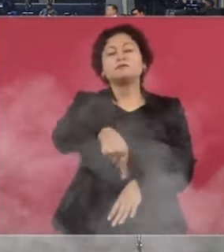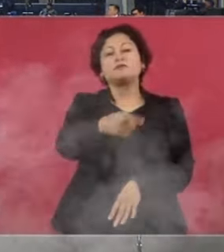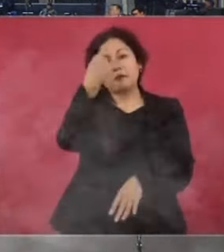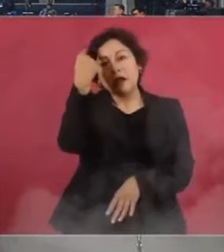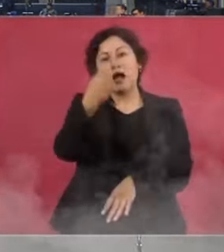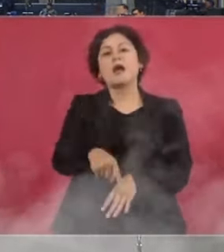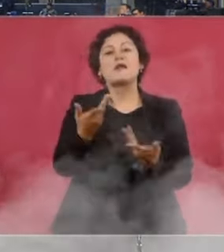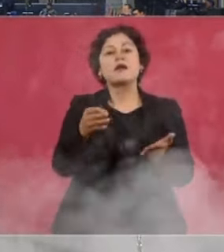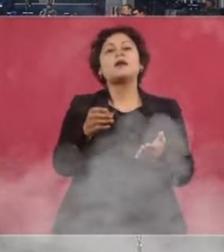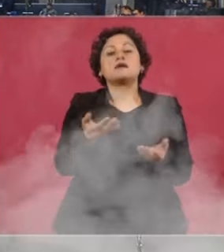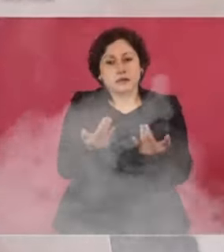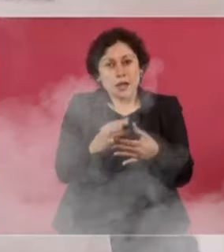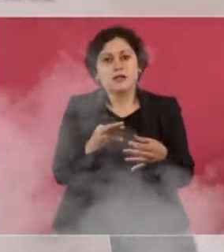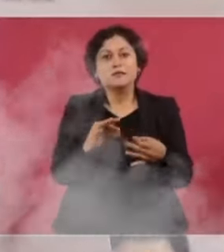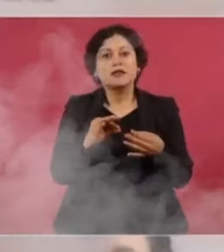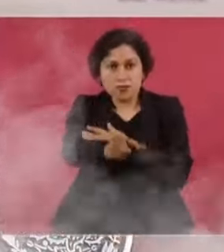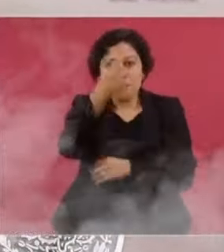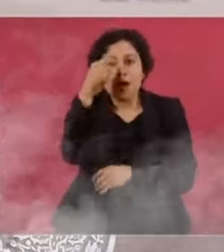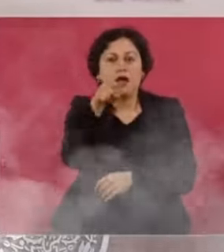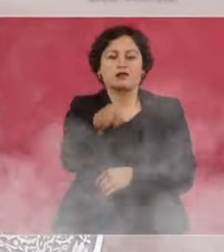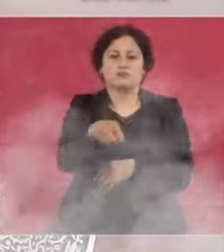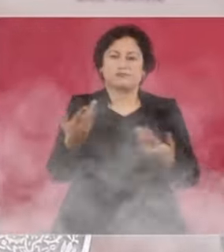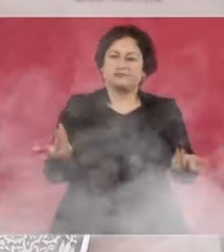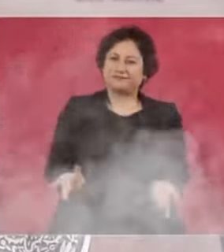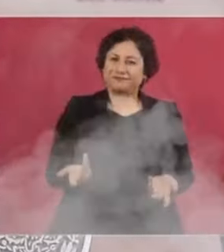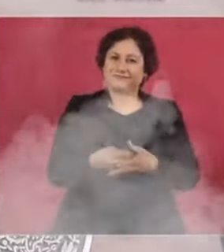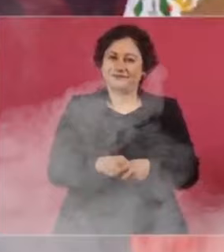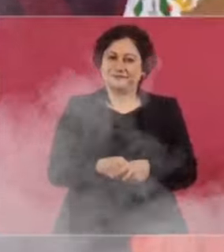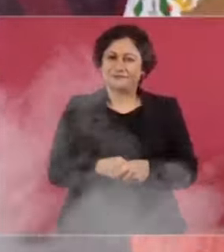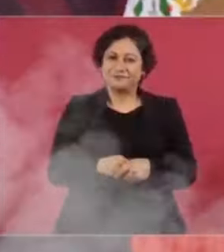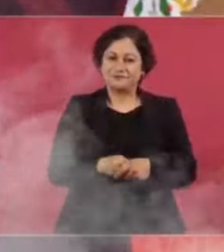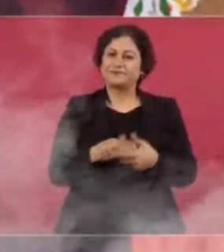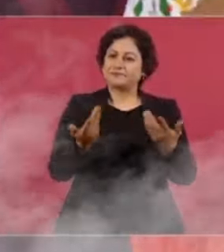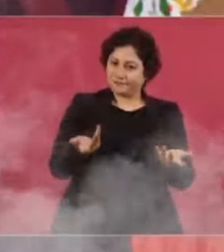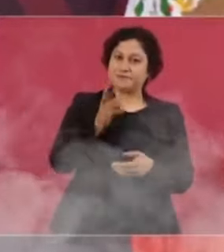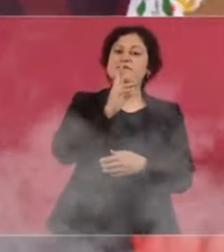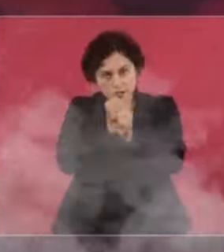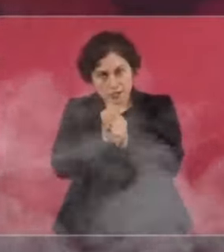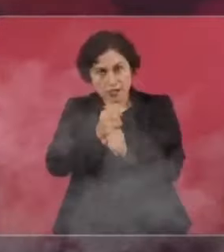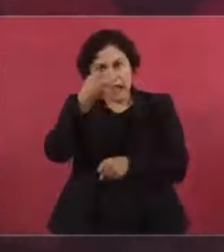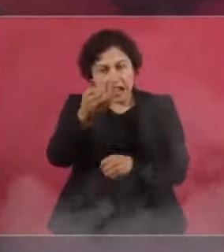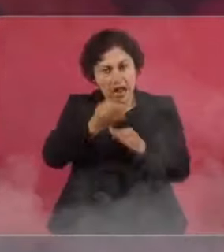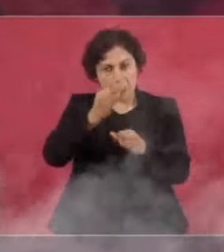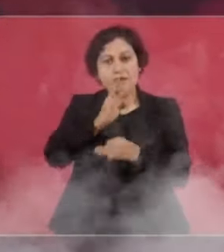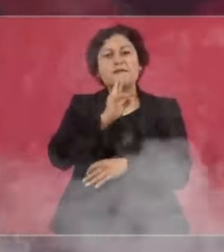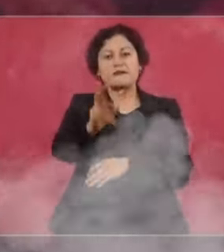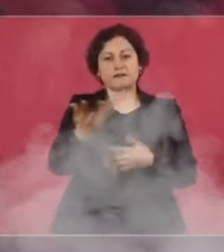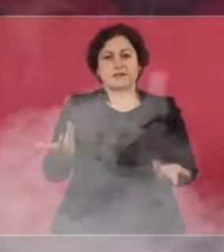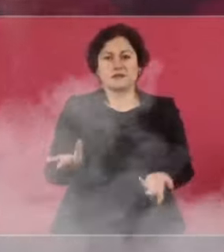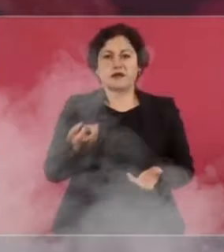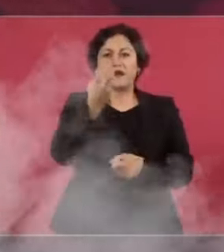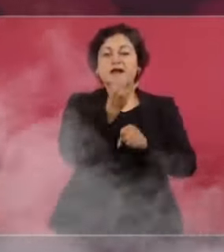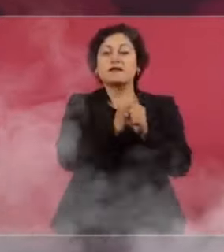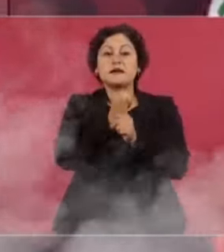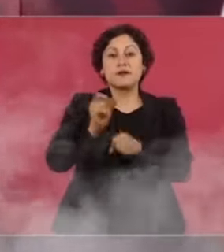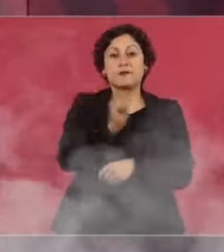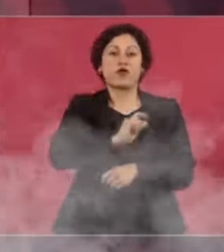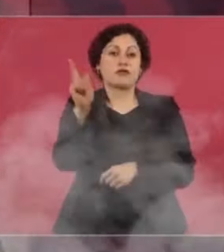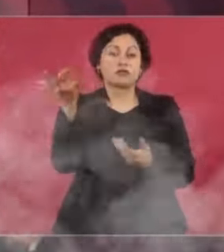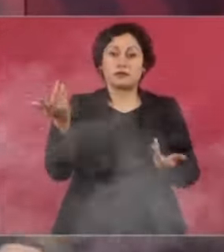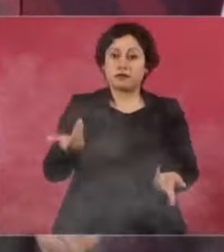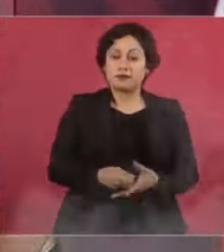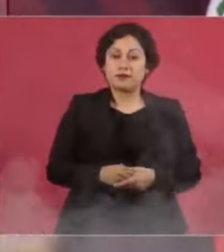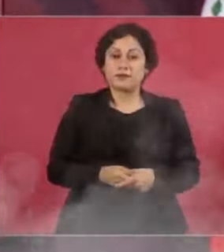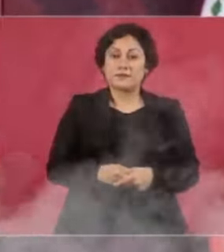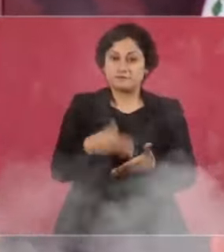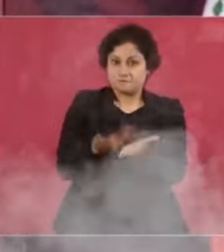¿Cuánto dinero le dieron los narcotraficantes para su campaña? Mejor conteste el reportaje tan profesional, con